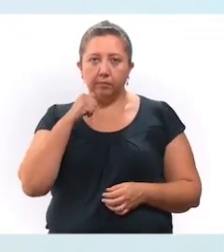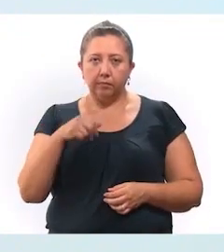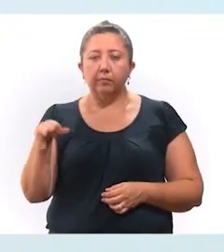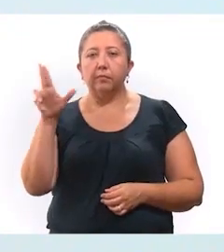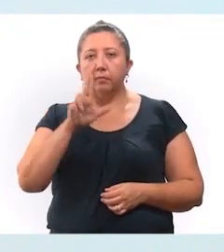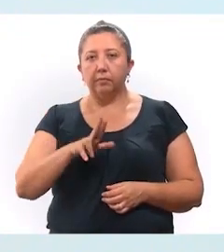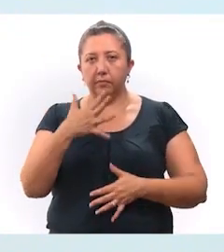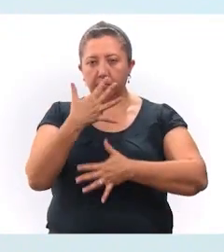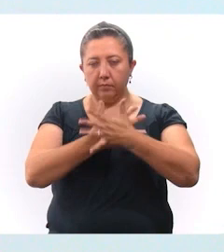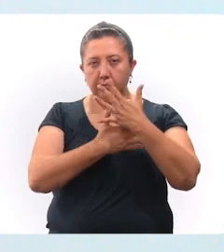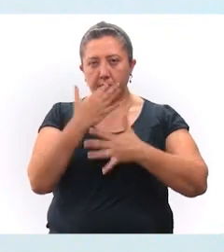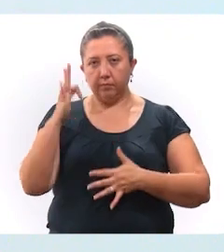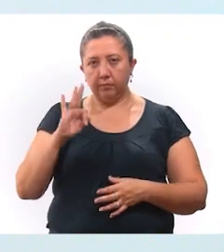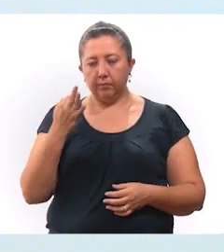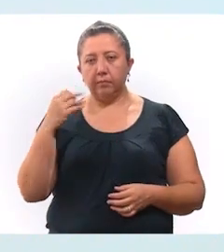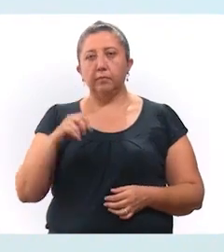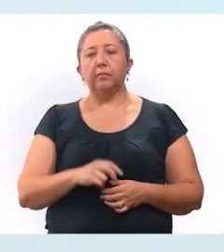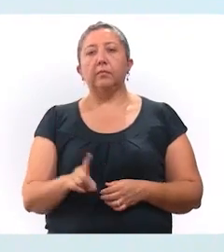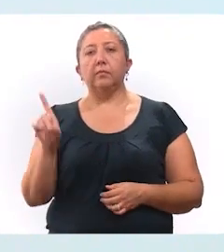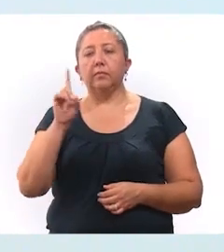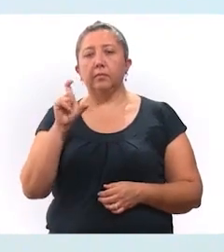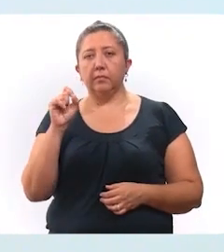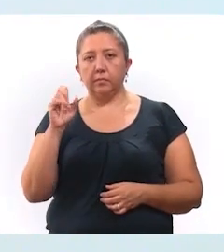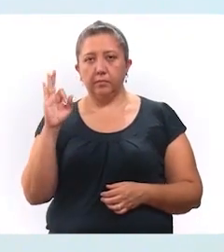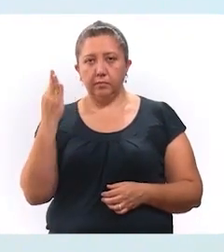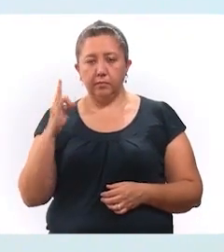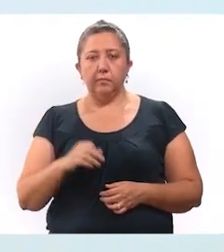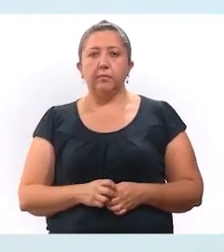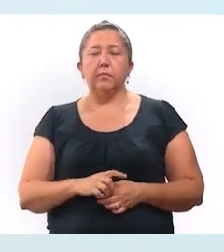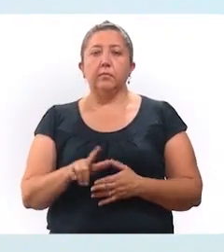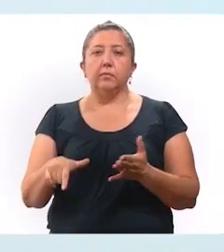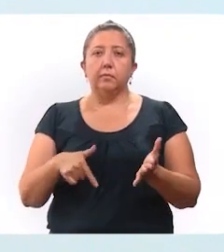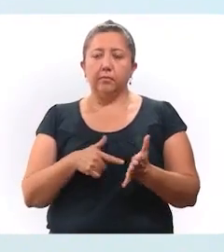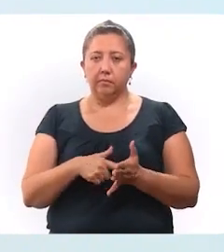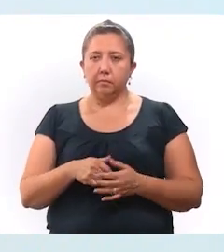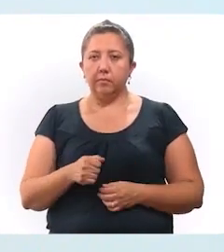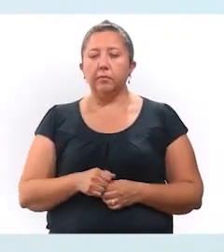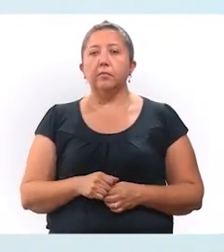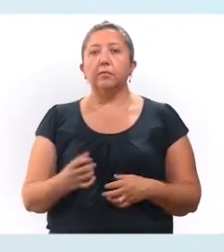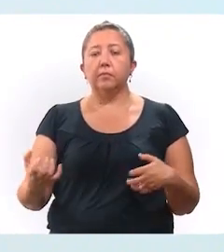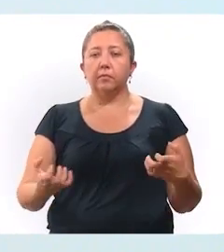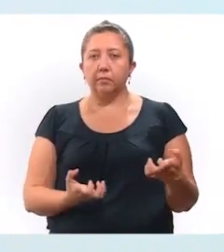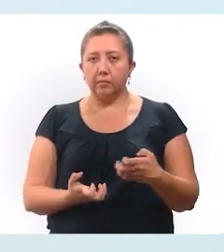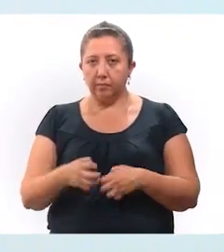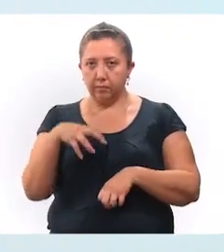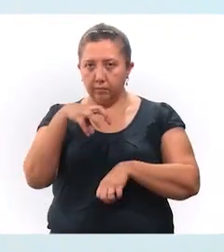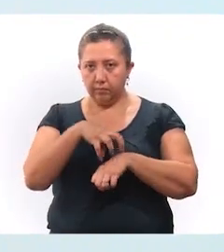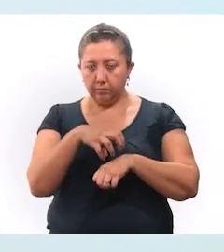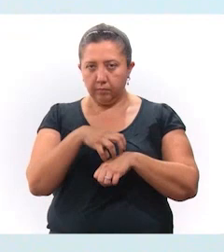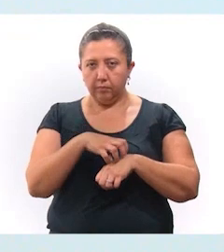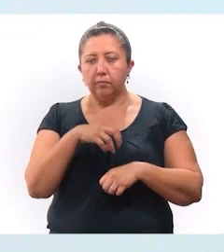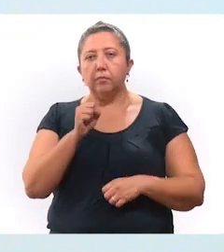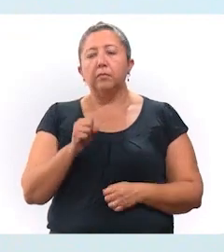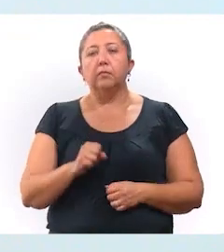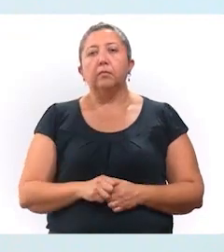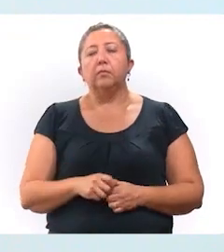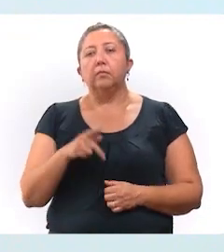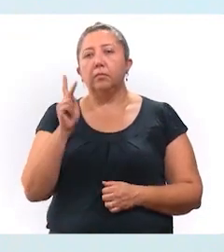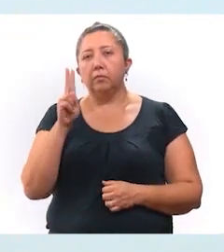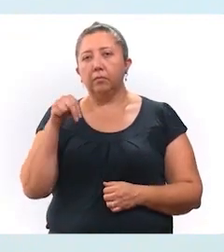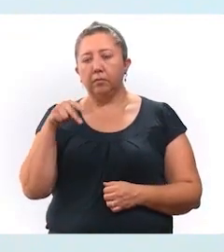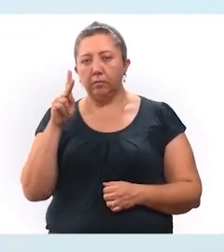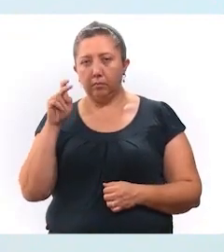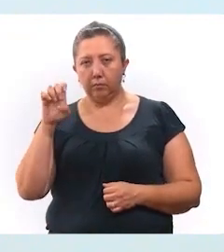martes 15 de febrero al domingo 20 de febrero en los macrocentros del Multigimnasio Socorro Cerón de la Unidad